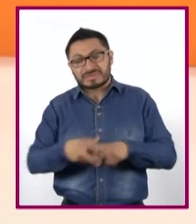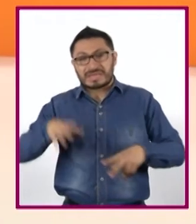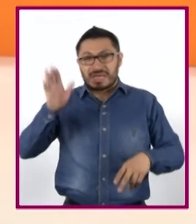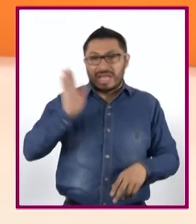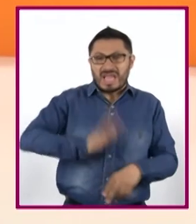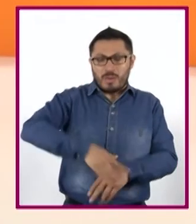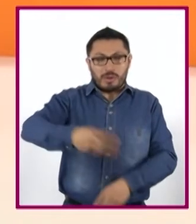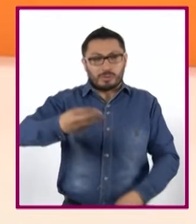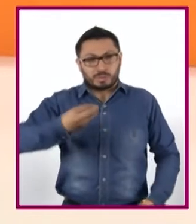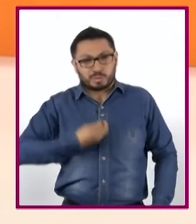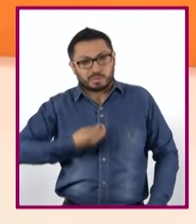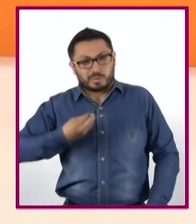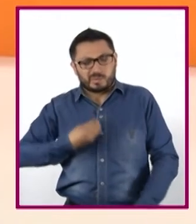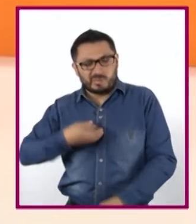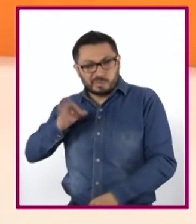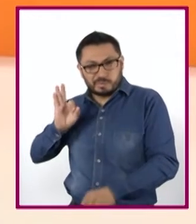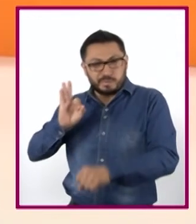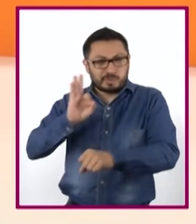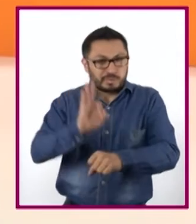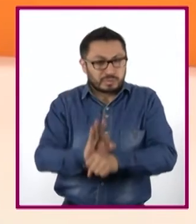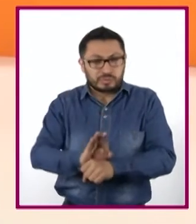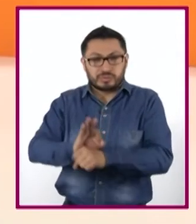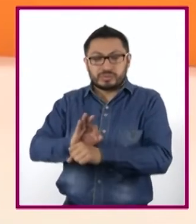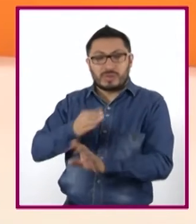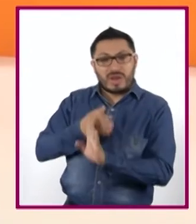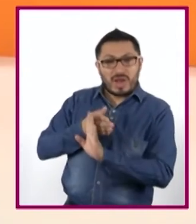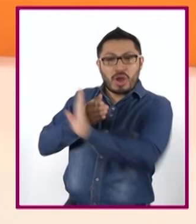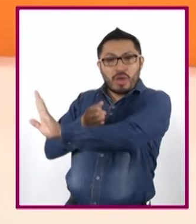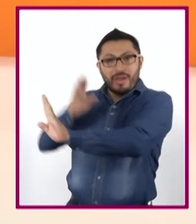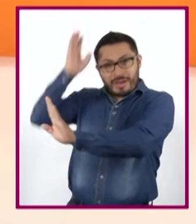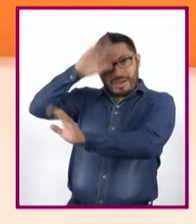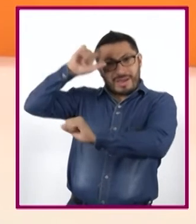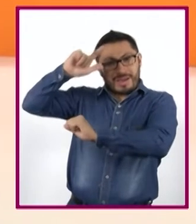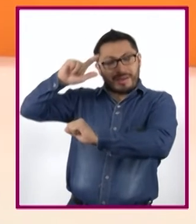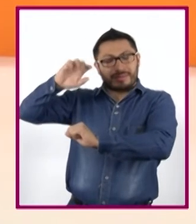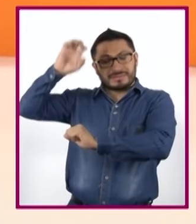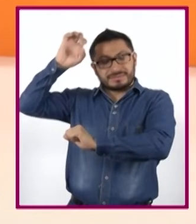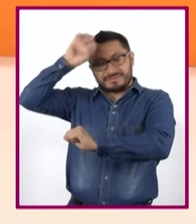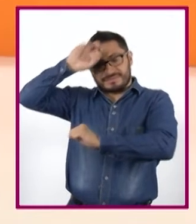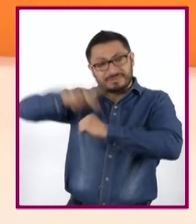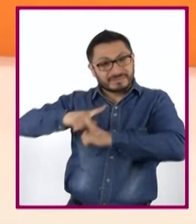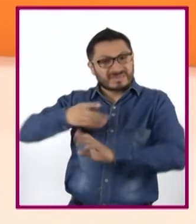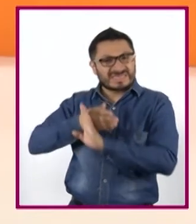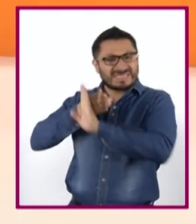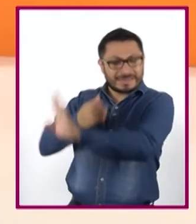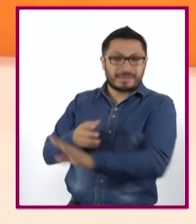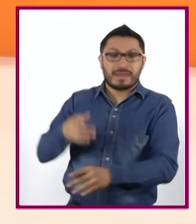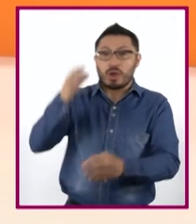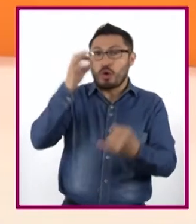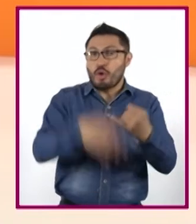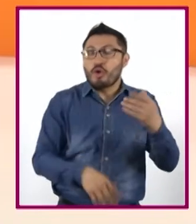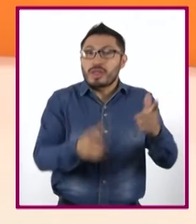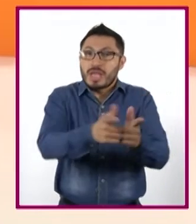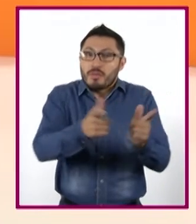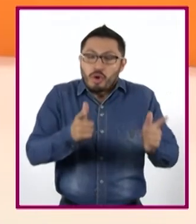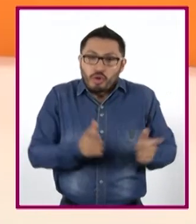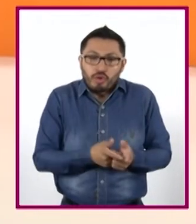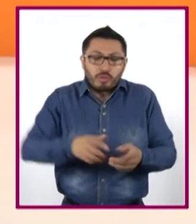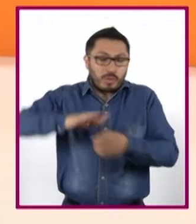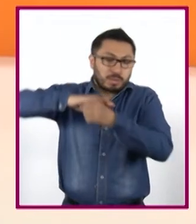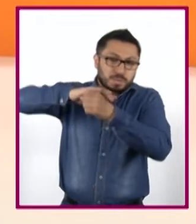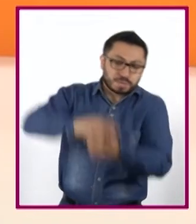resistencia ante la cultura europea, siendo de los últimos grupos nómadas en ser sometidos.